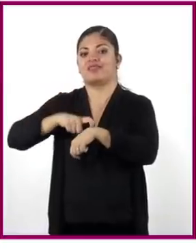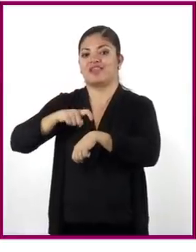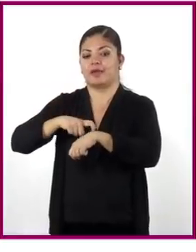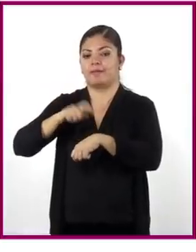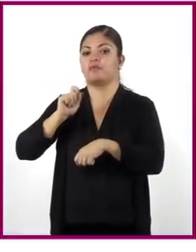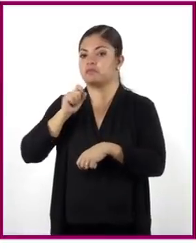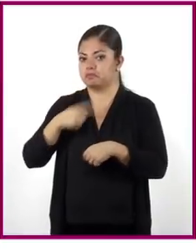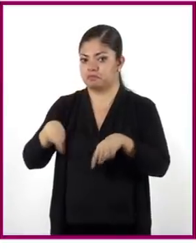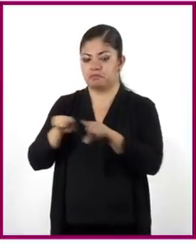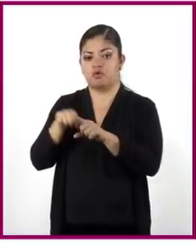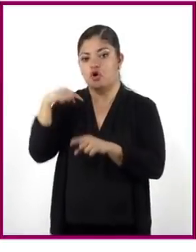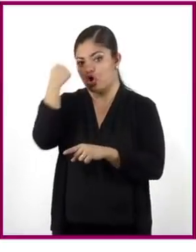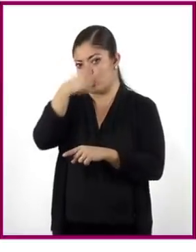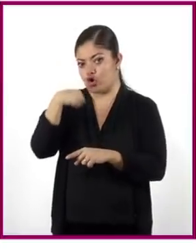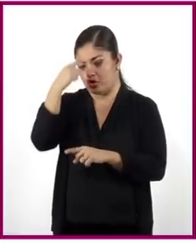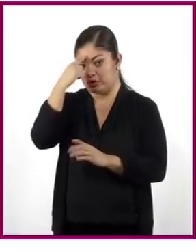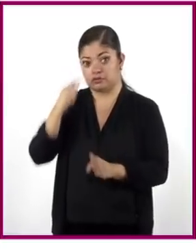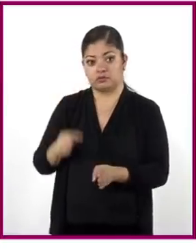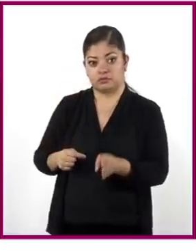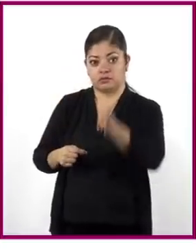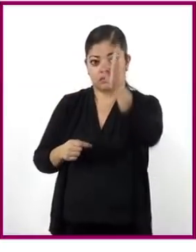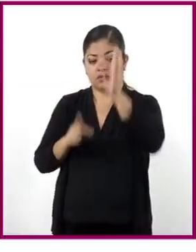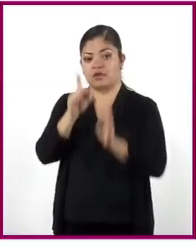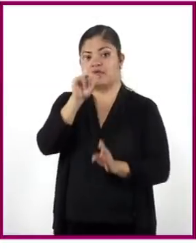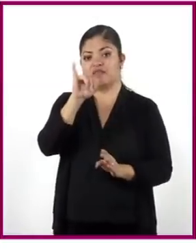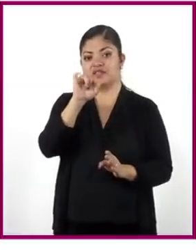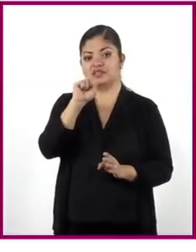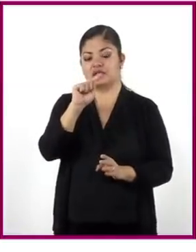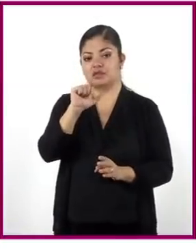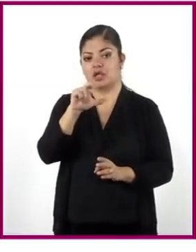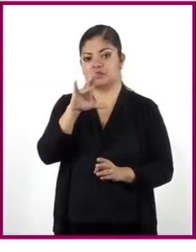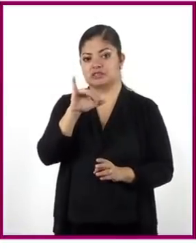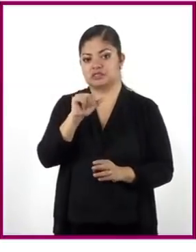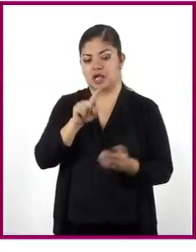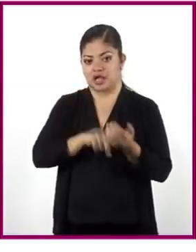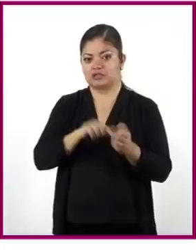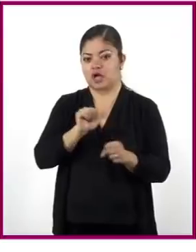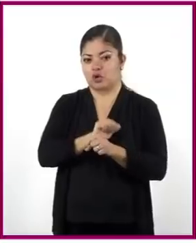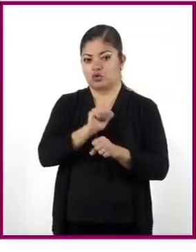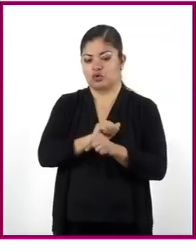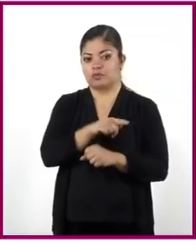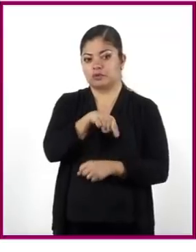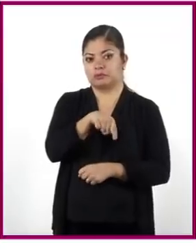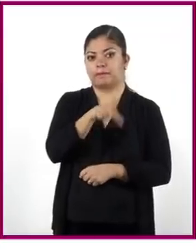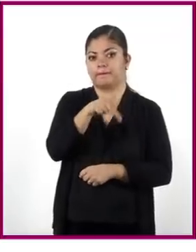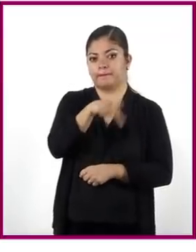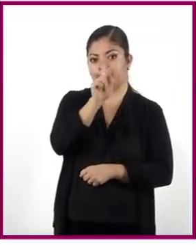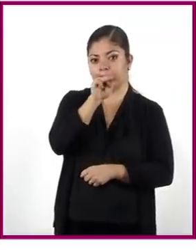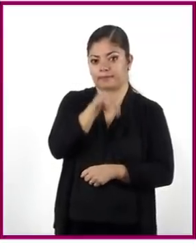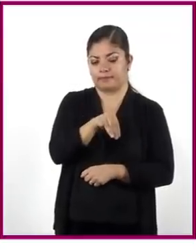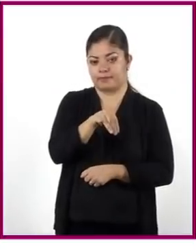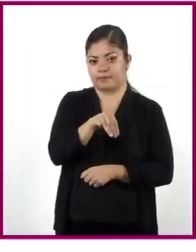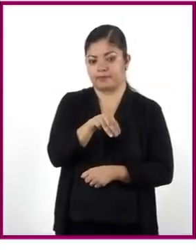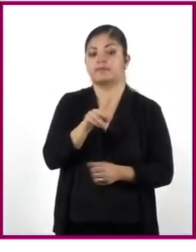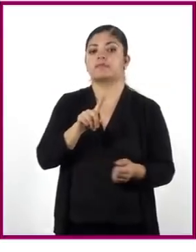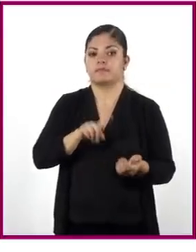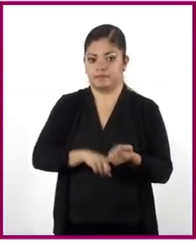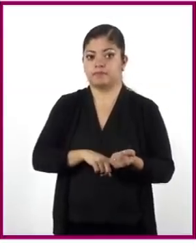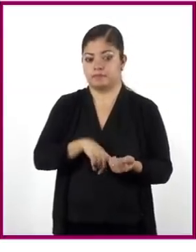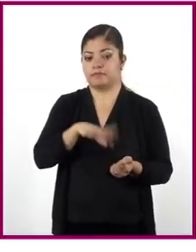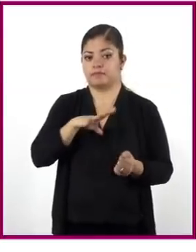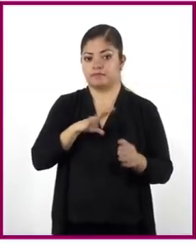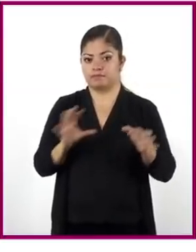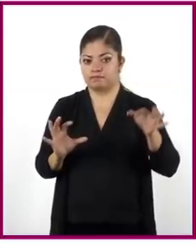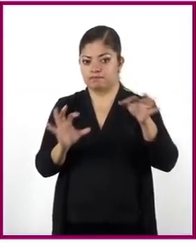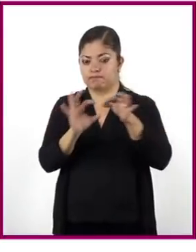en horas. En el eje vertical tenemos la distancia a la cual viaja el automóvil medido en kilómetros. También vemos que es una